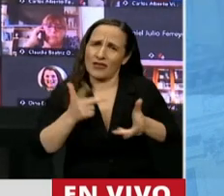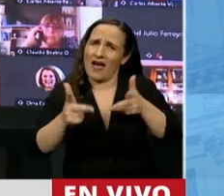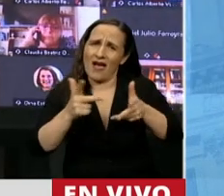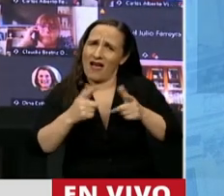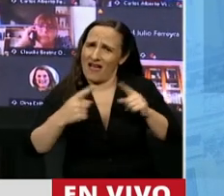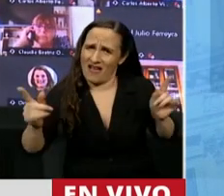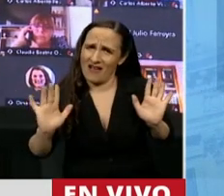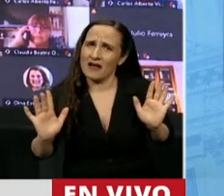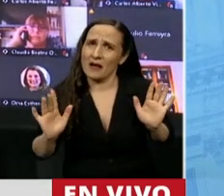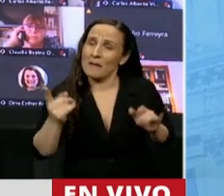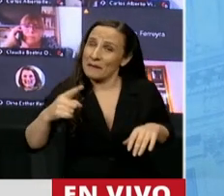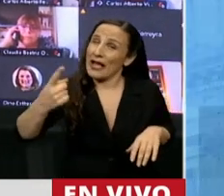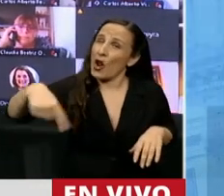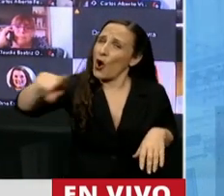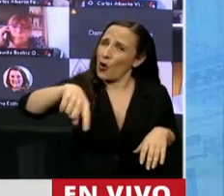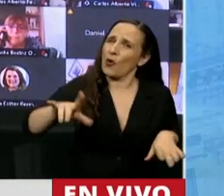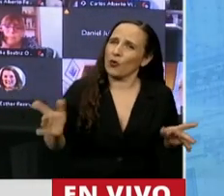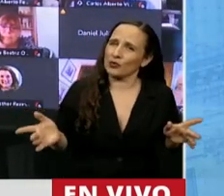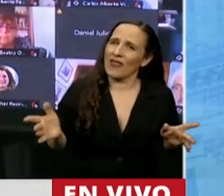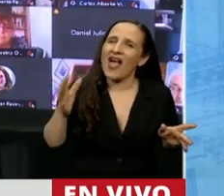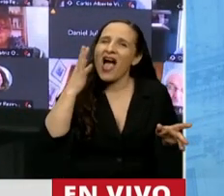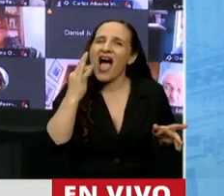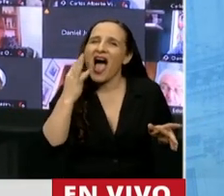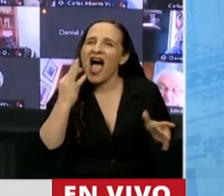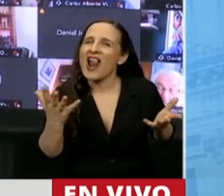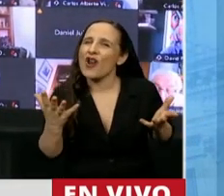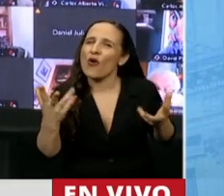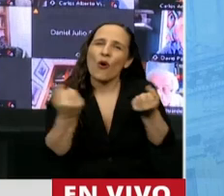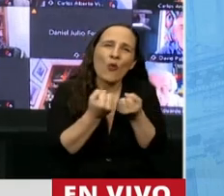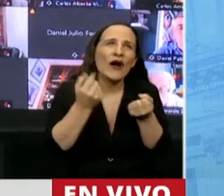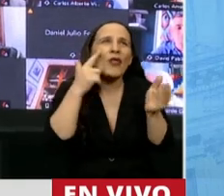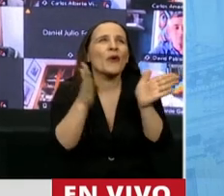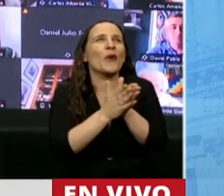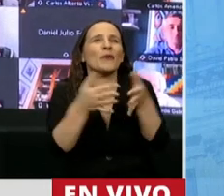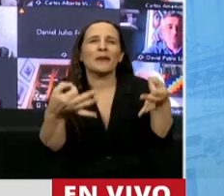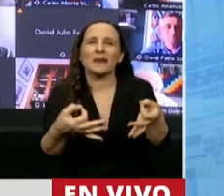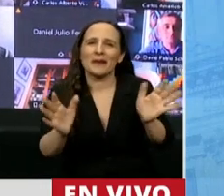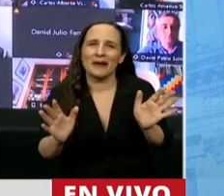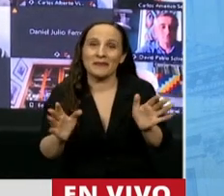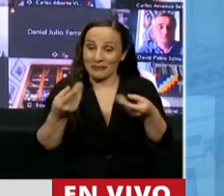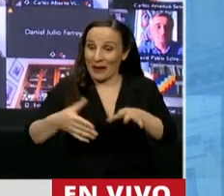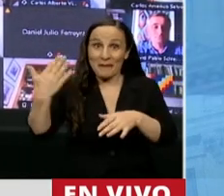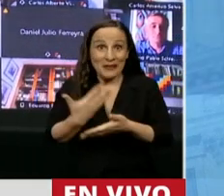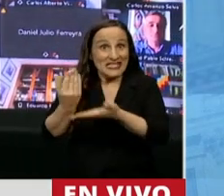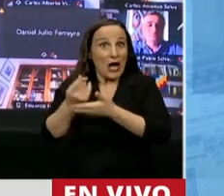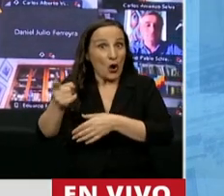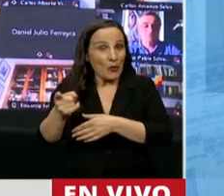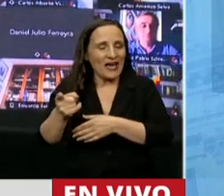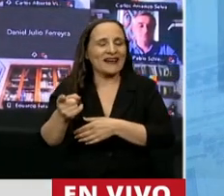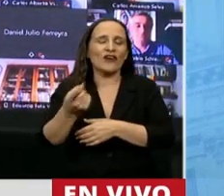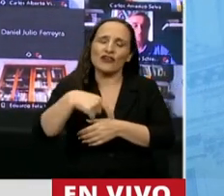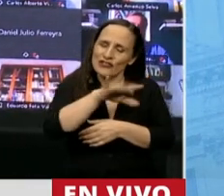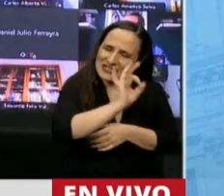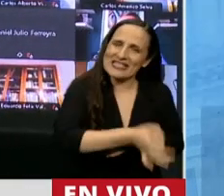Pero ustedes tienen que tener alguna regla de convivencia. Cuando empezó este gobierno, sabíamos que las reglas de